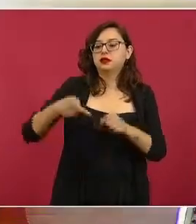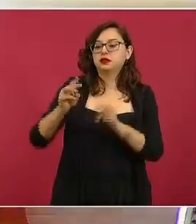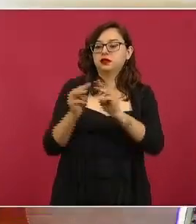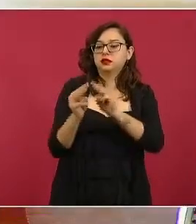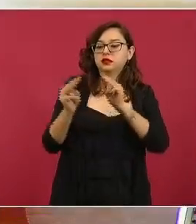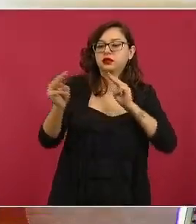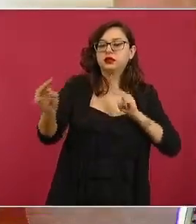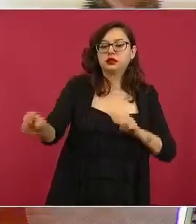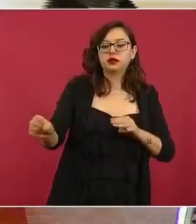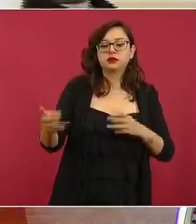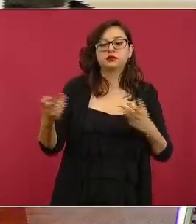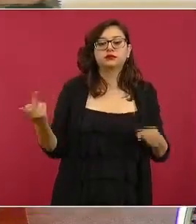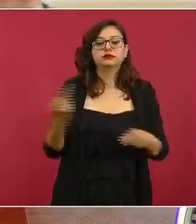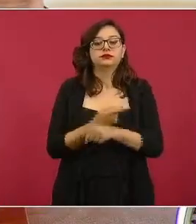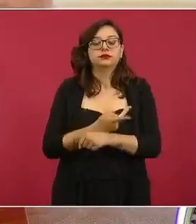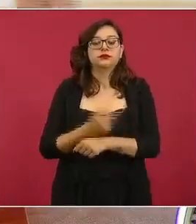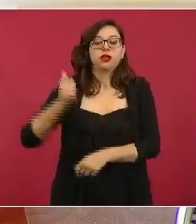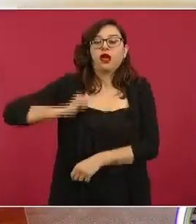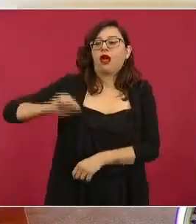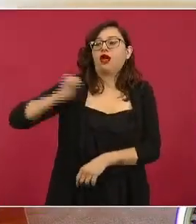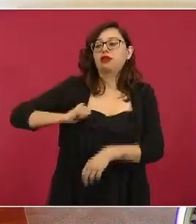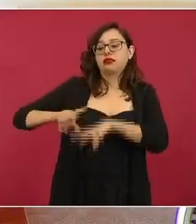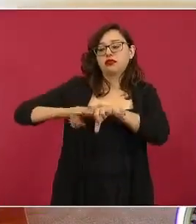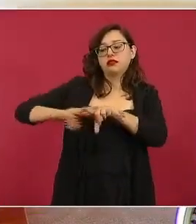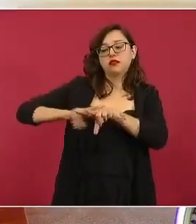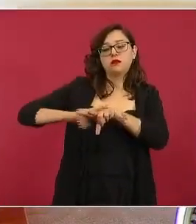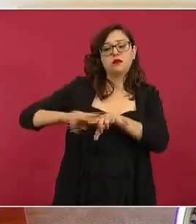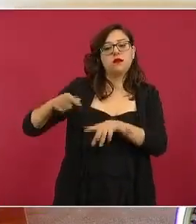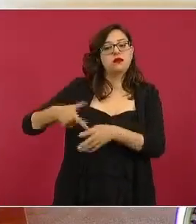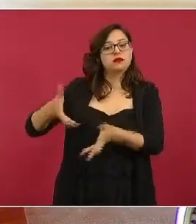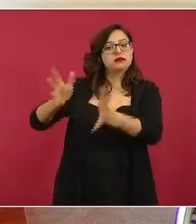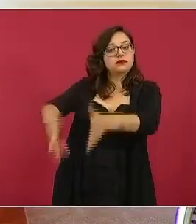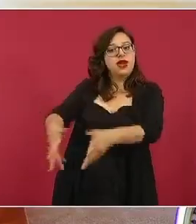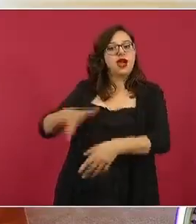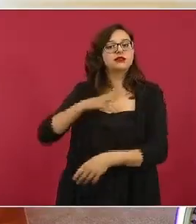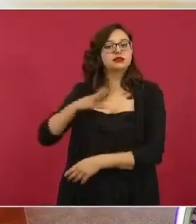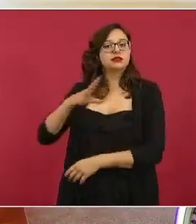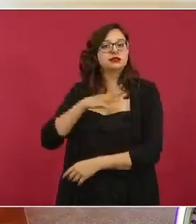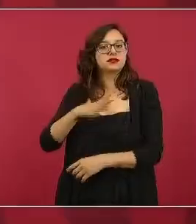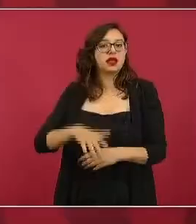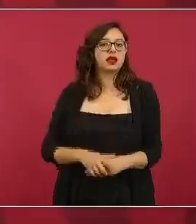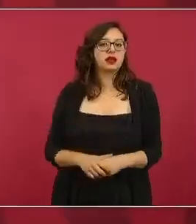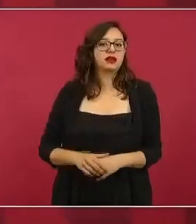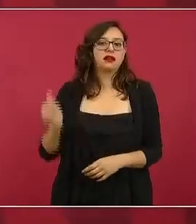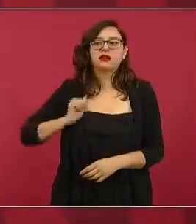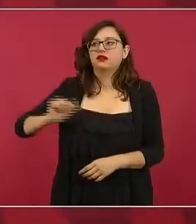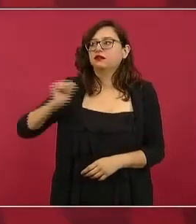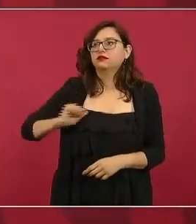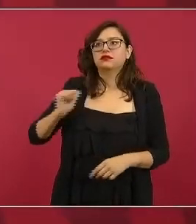los derechos de vía que ya existían zonas ya impactadas